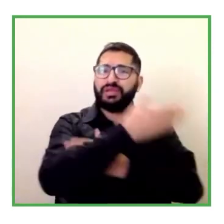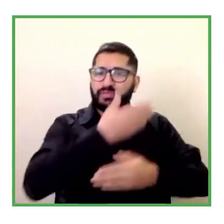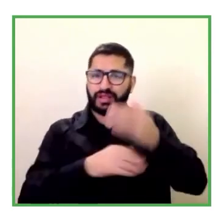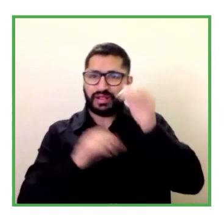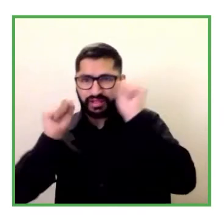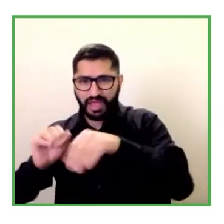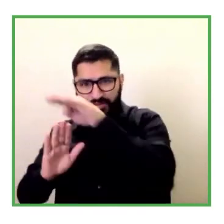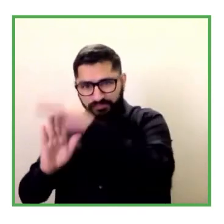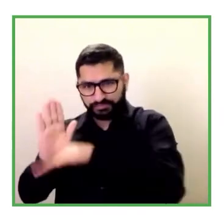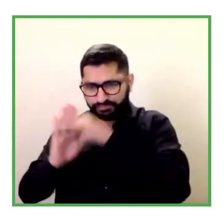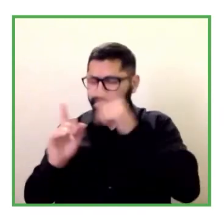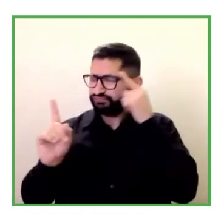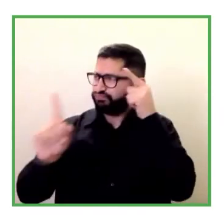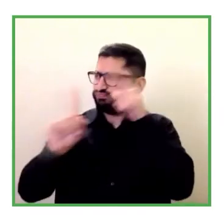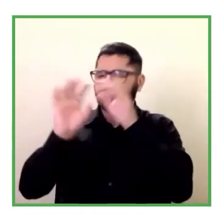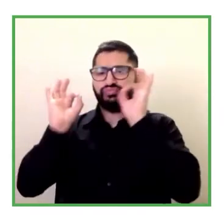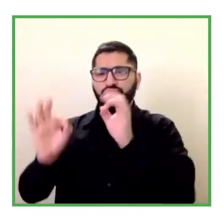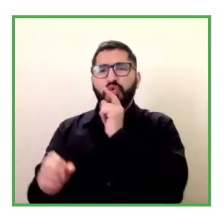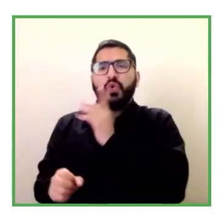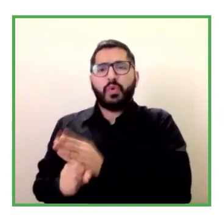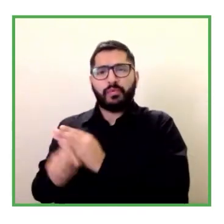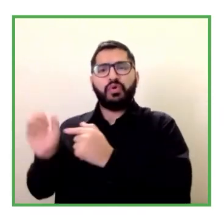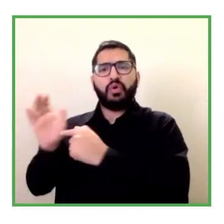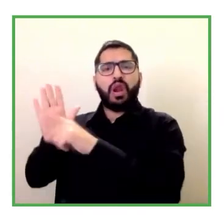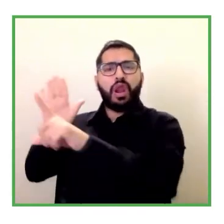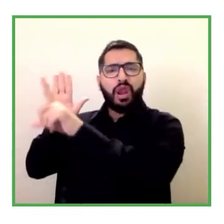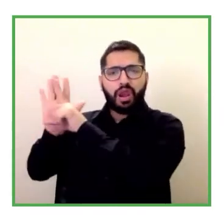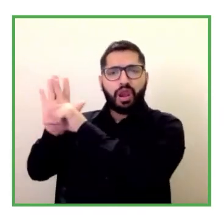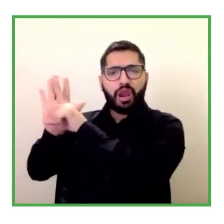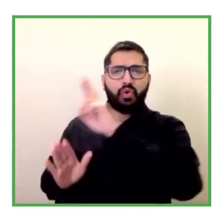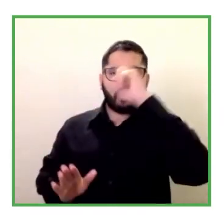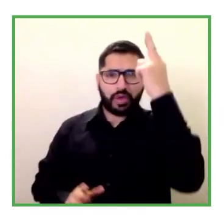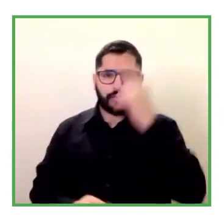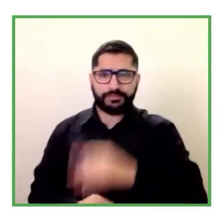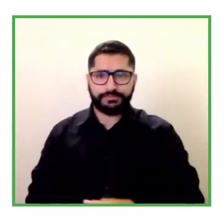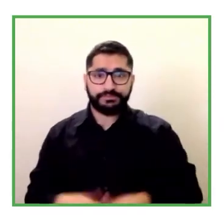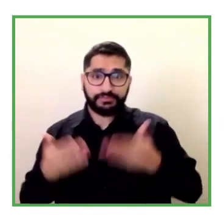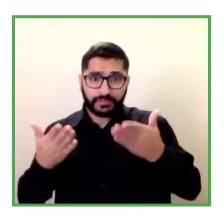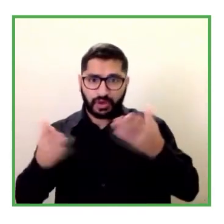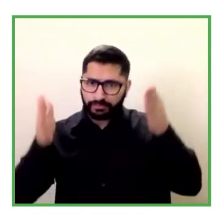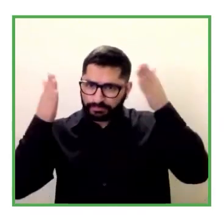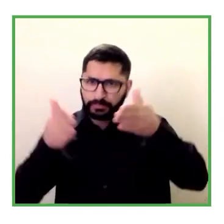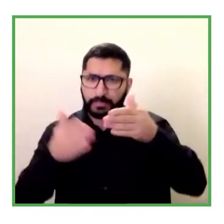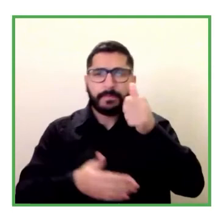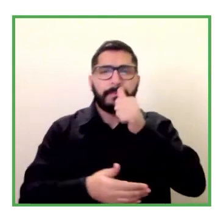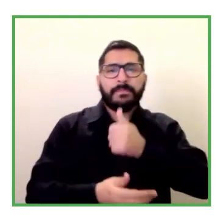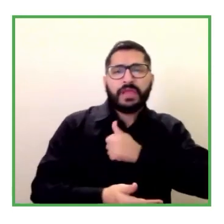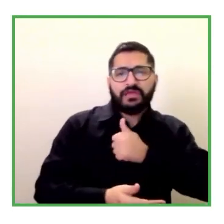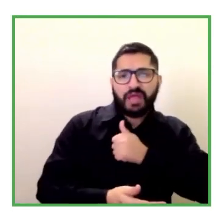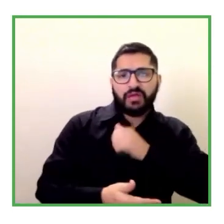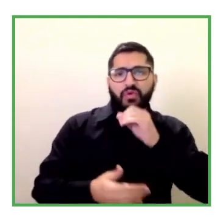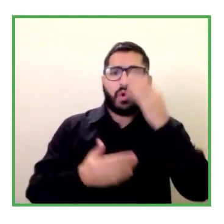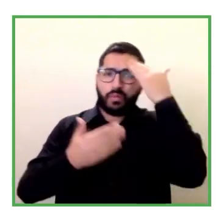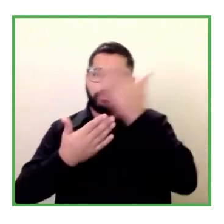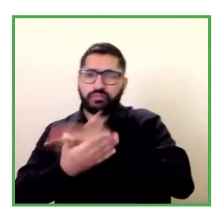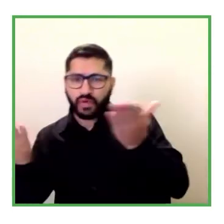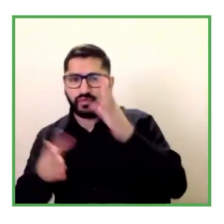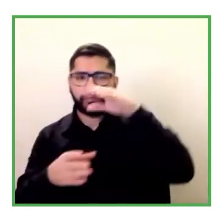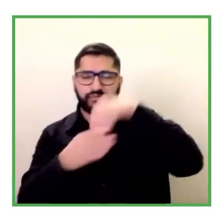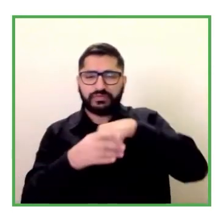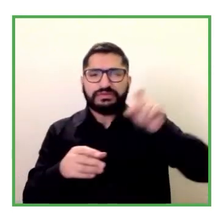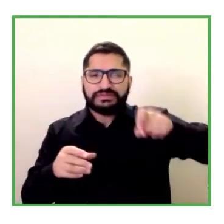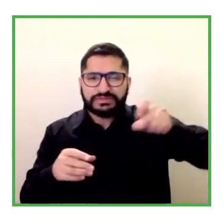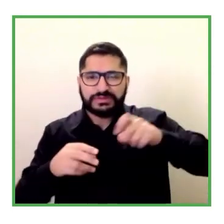respecto a la inclusión de personas con discapacidad en el ámbito privado pero que muchas veces carecen de los elementos necesarios de la infraestructura del